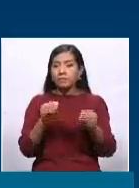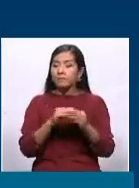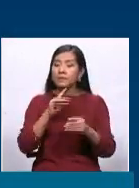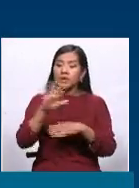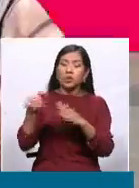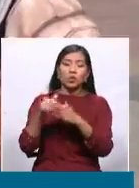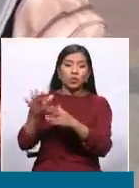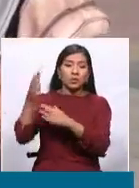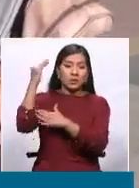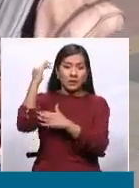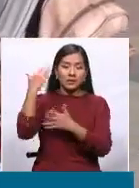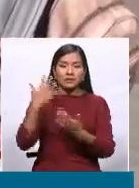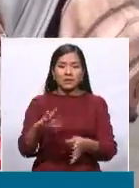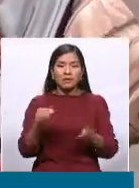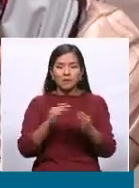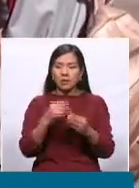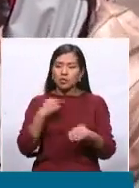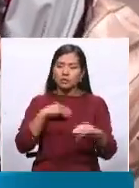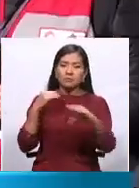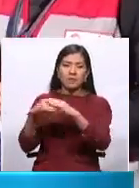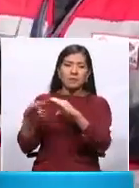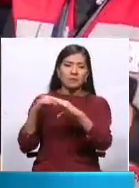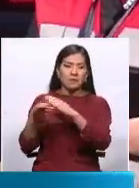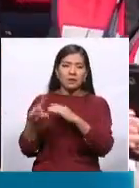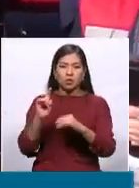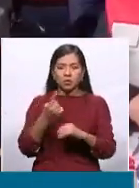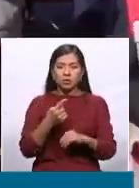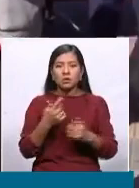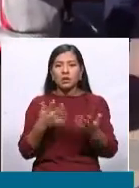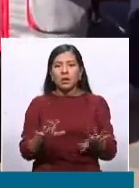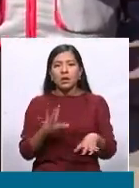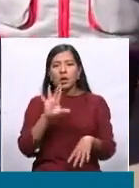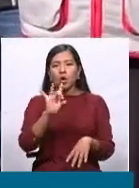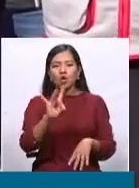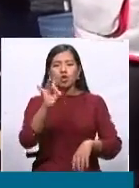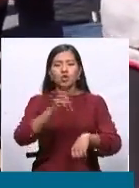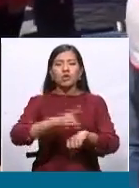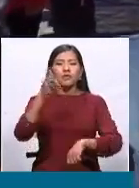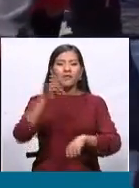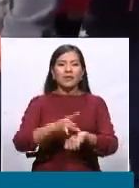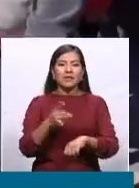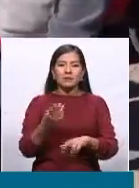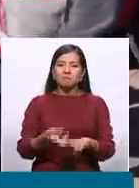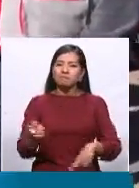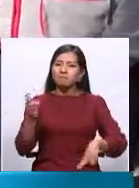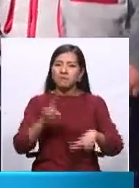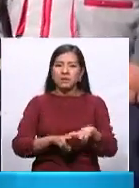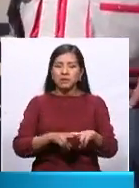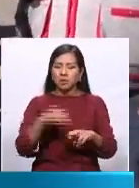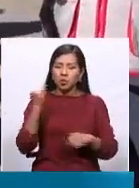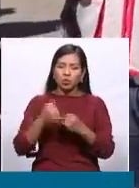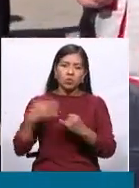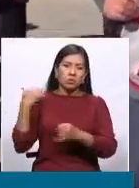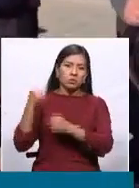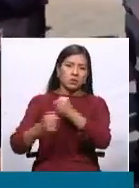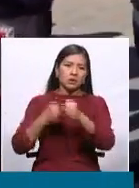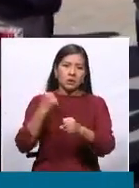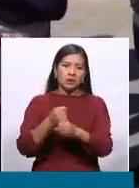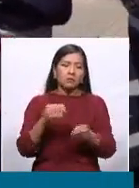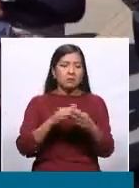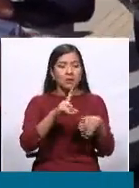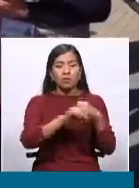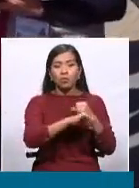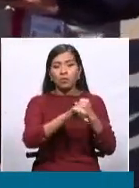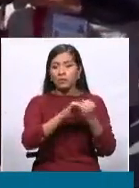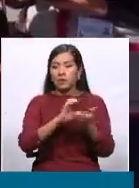recursos, ha recibido en transferencias, solamente en transferencias, más de ocho veces en los últimos años. Y en materia de inversión pública,